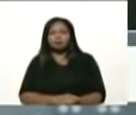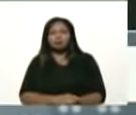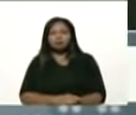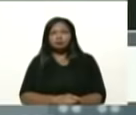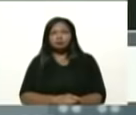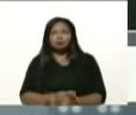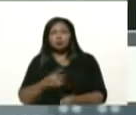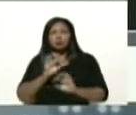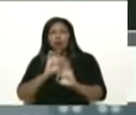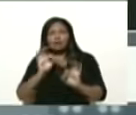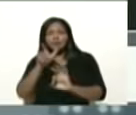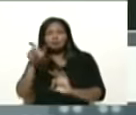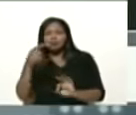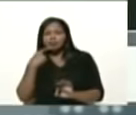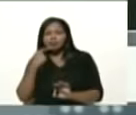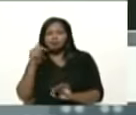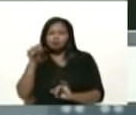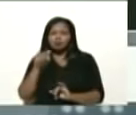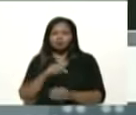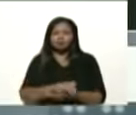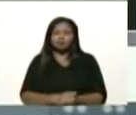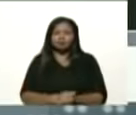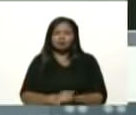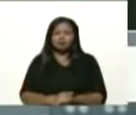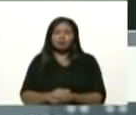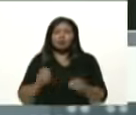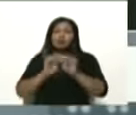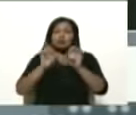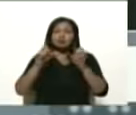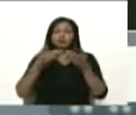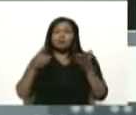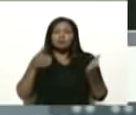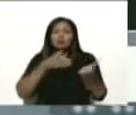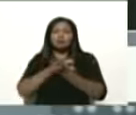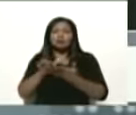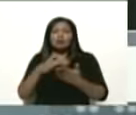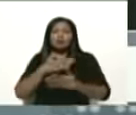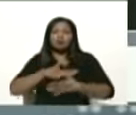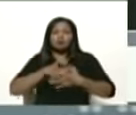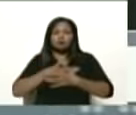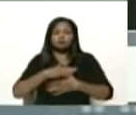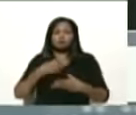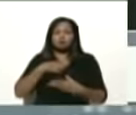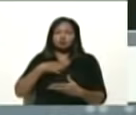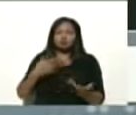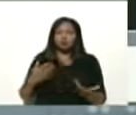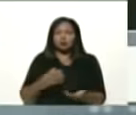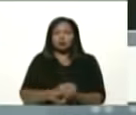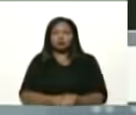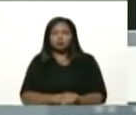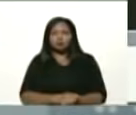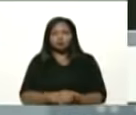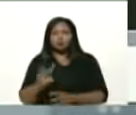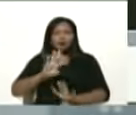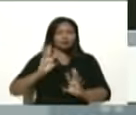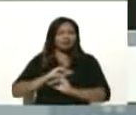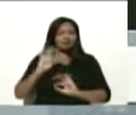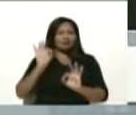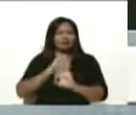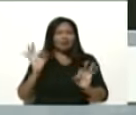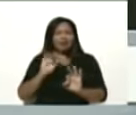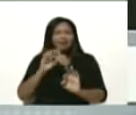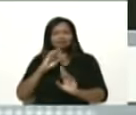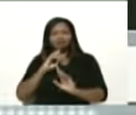pelucón, les diga que la educación pública, gratuita y de calidad no es posible, no se lo acepten a nadie,